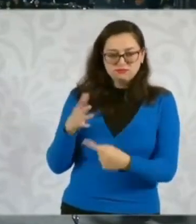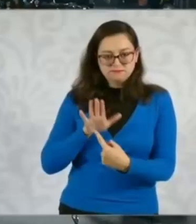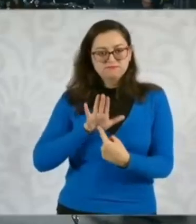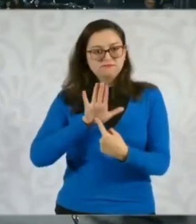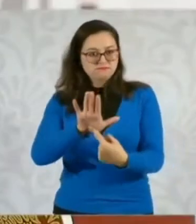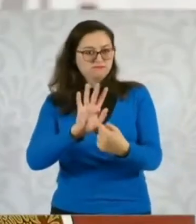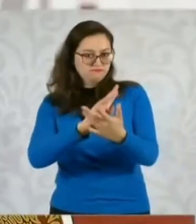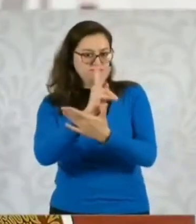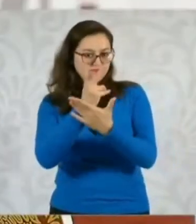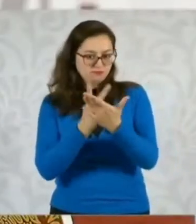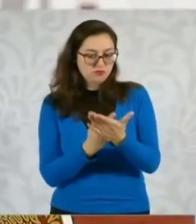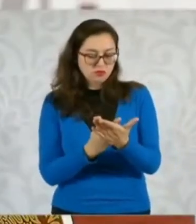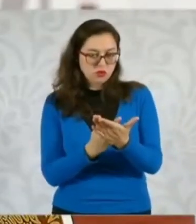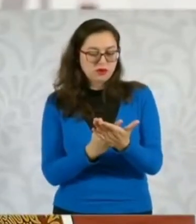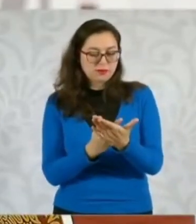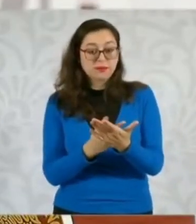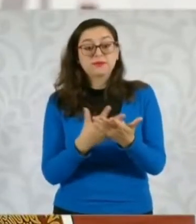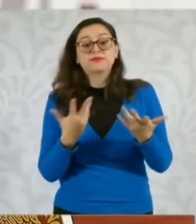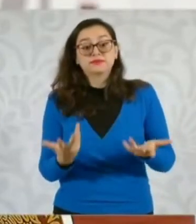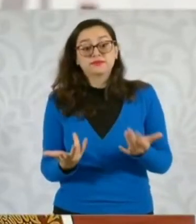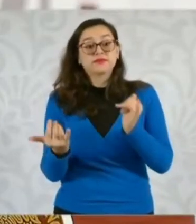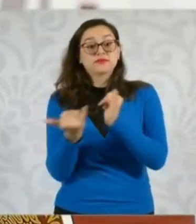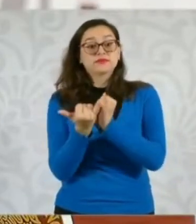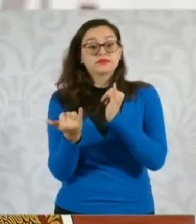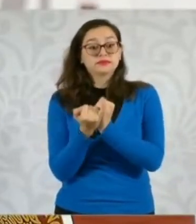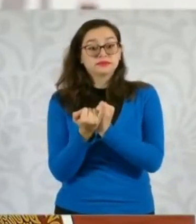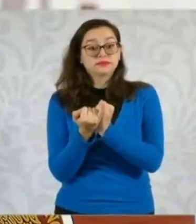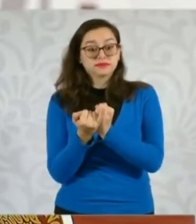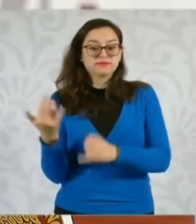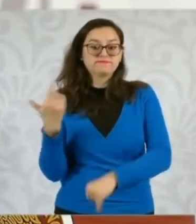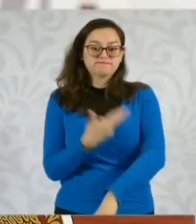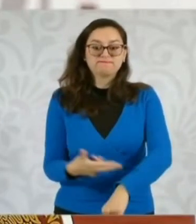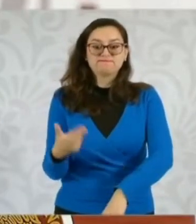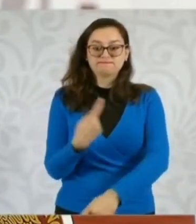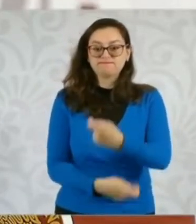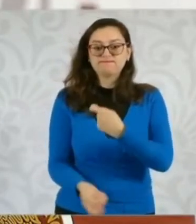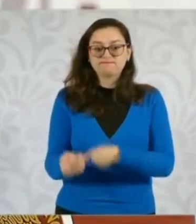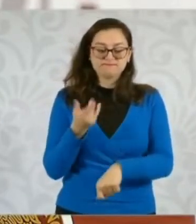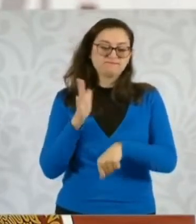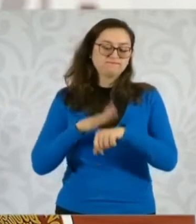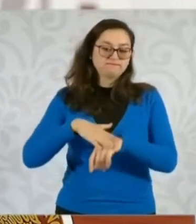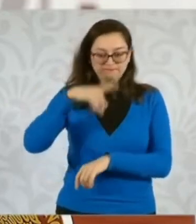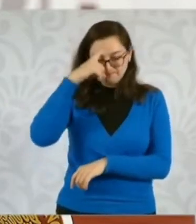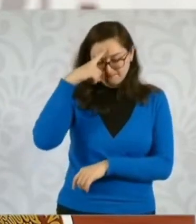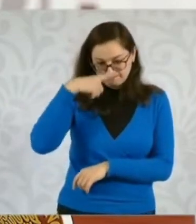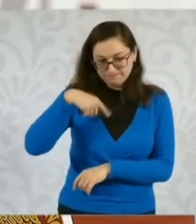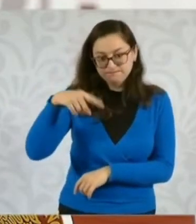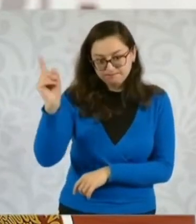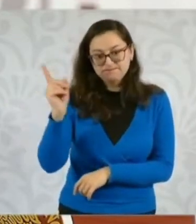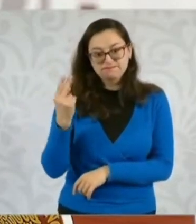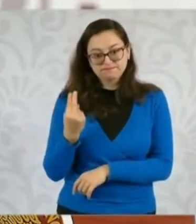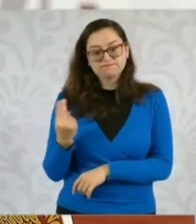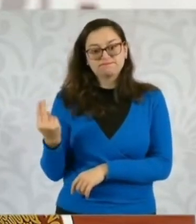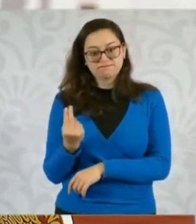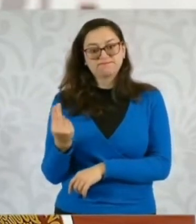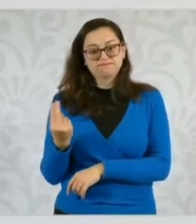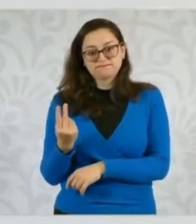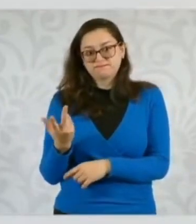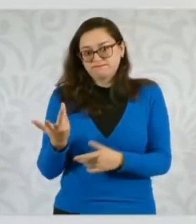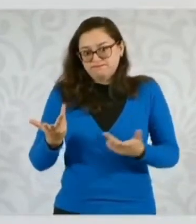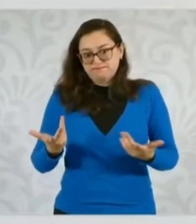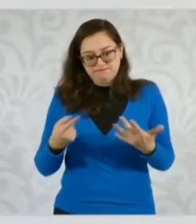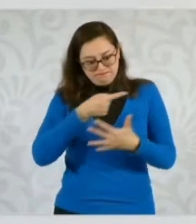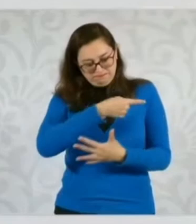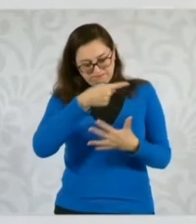pero tenemos también que avanzar en la facilitación de trámites para que pueda ser mucho más fácil el acceso